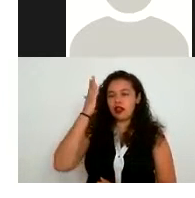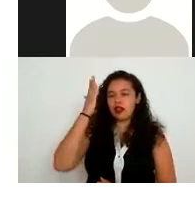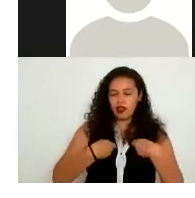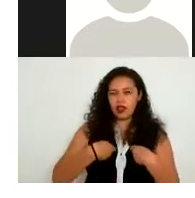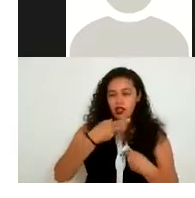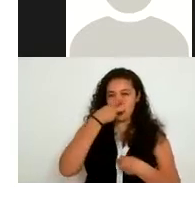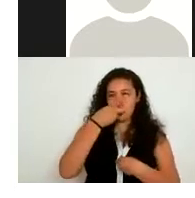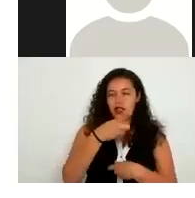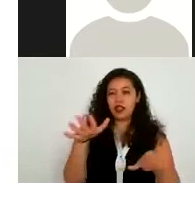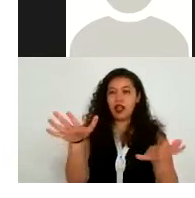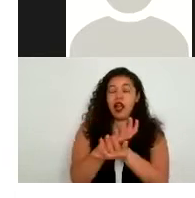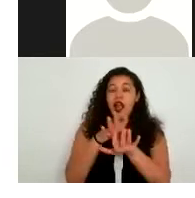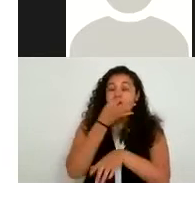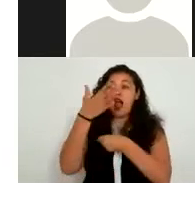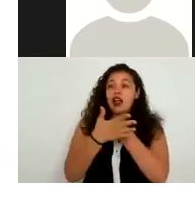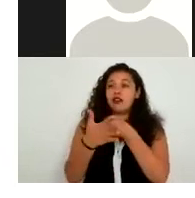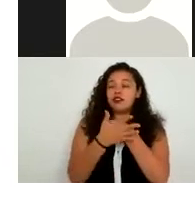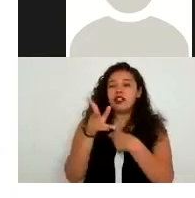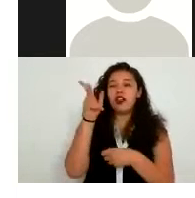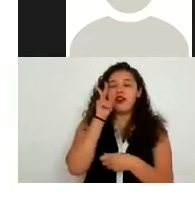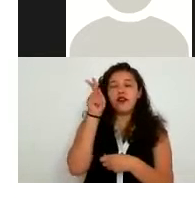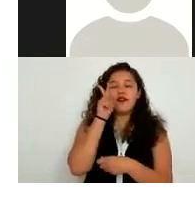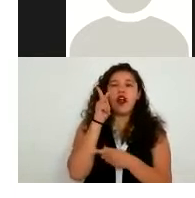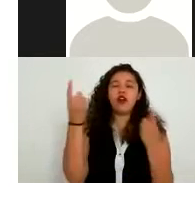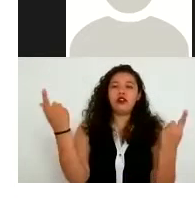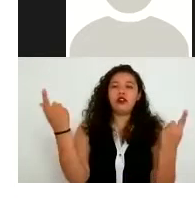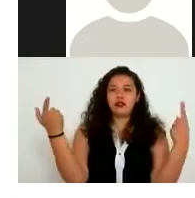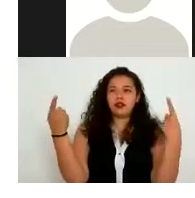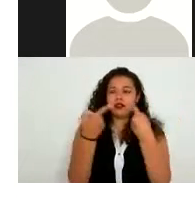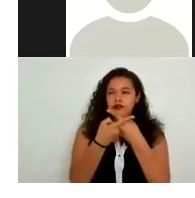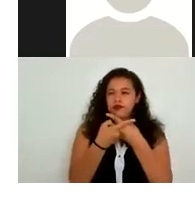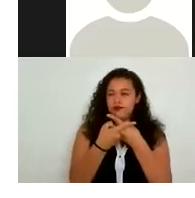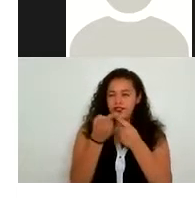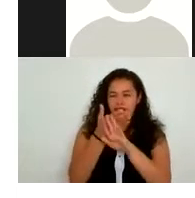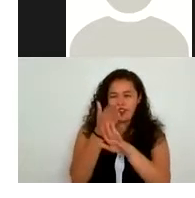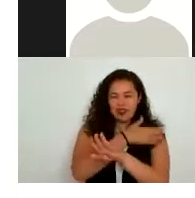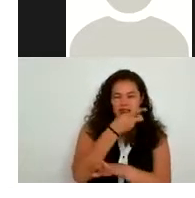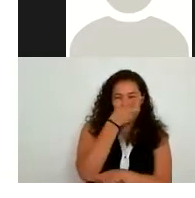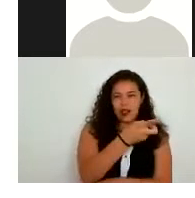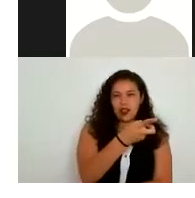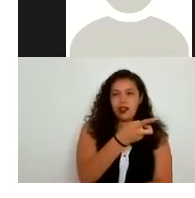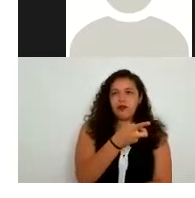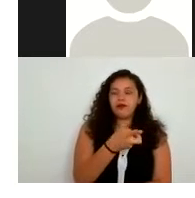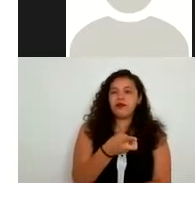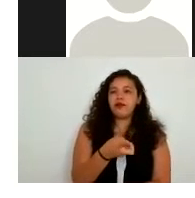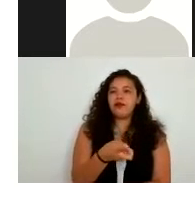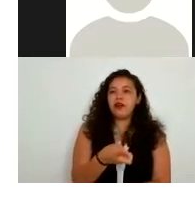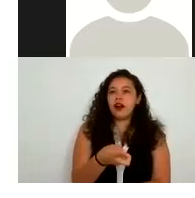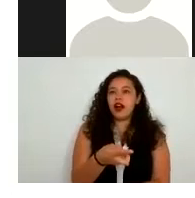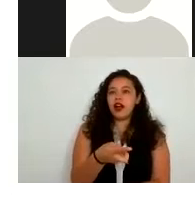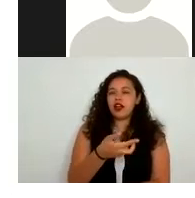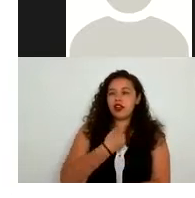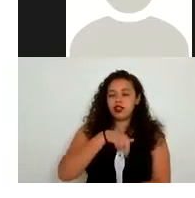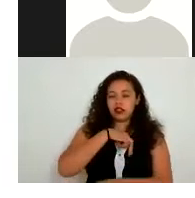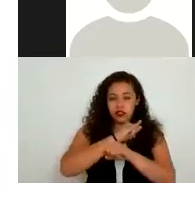o tenga evidencia que lo contradiga como les decía hace un momento procurarle a quien les pedimos la información quizá